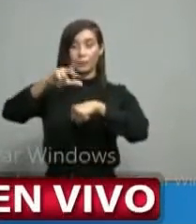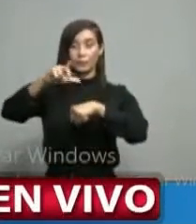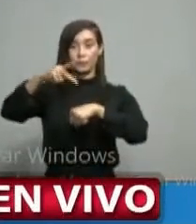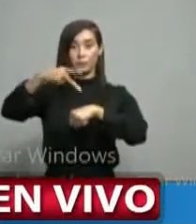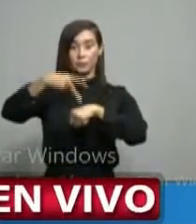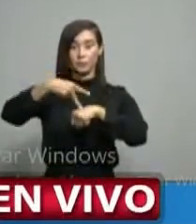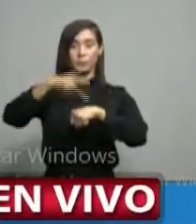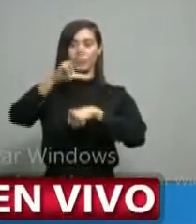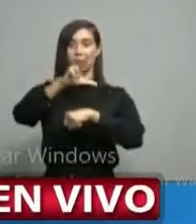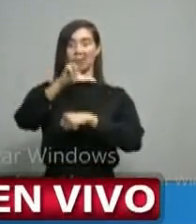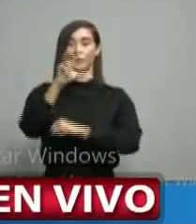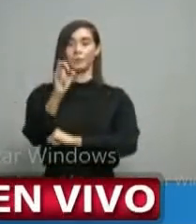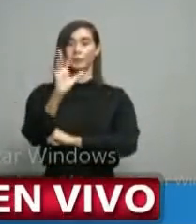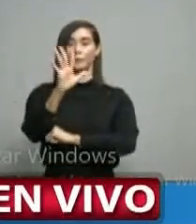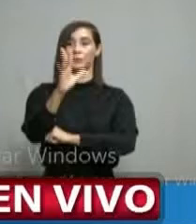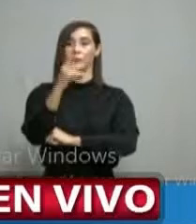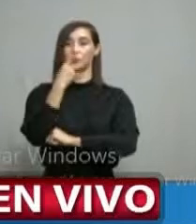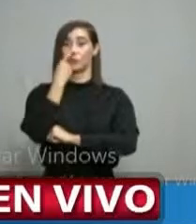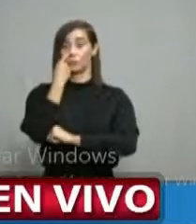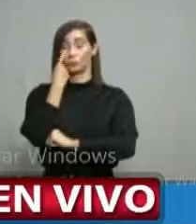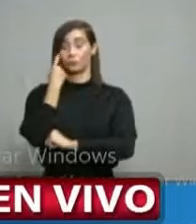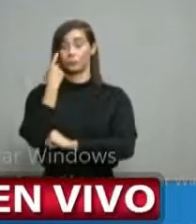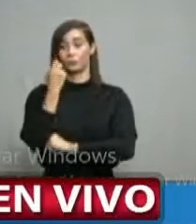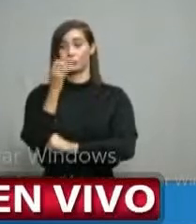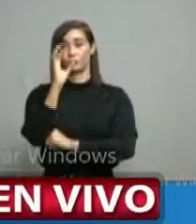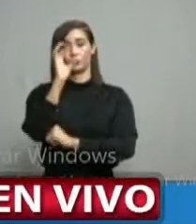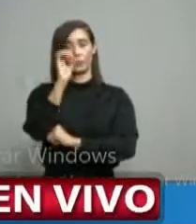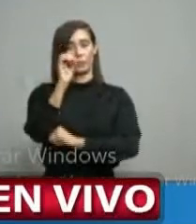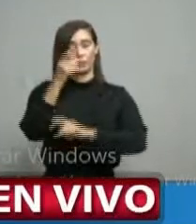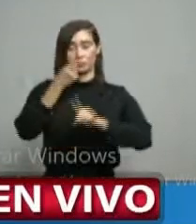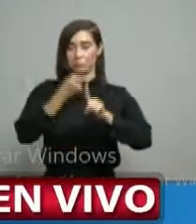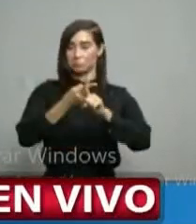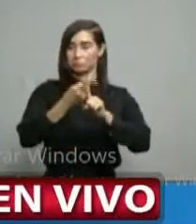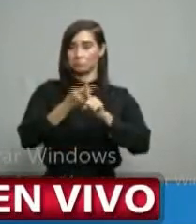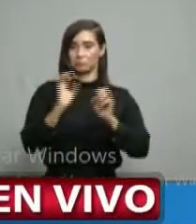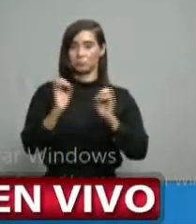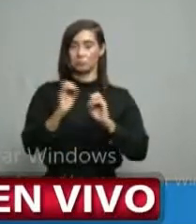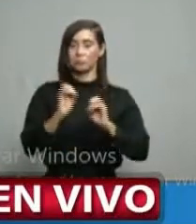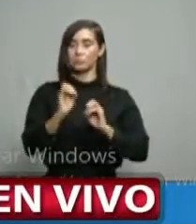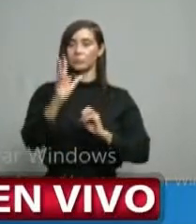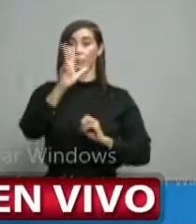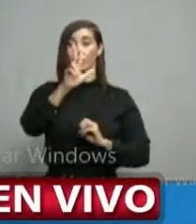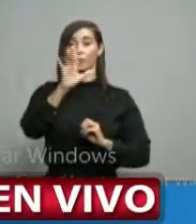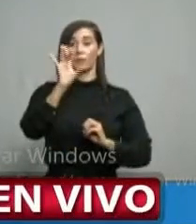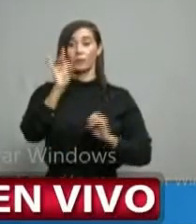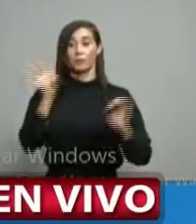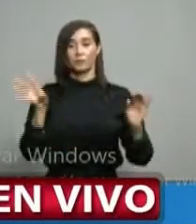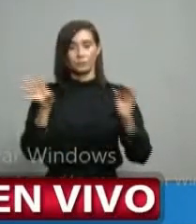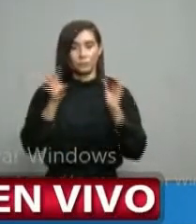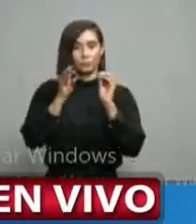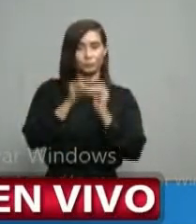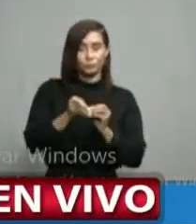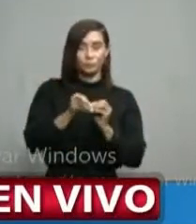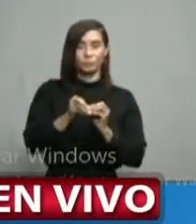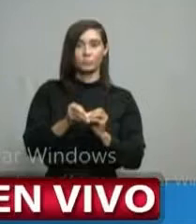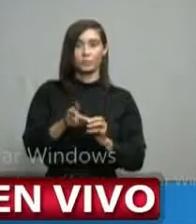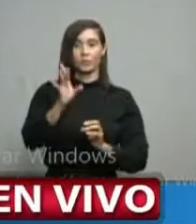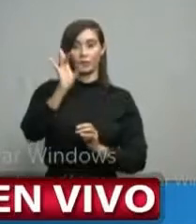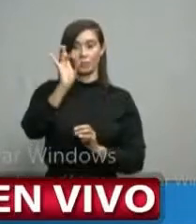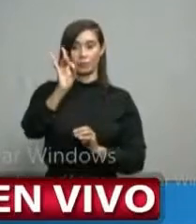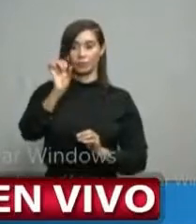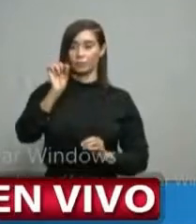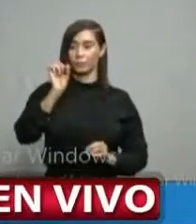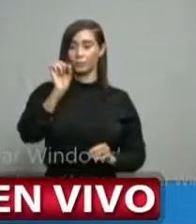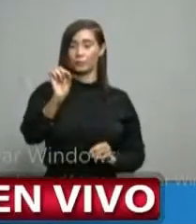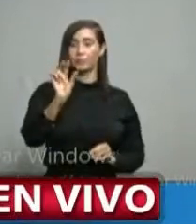305 pruebas realizadas, 0 positivos, 38 acumulados, 8